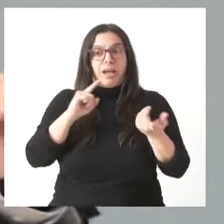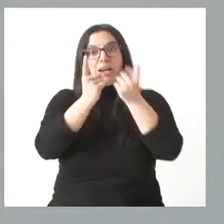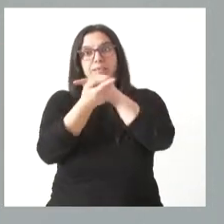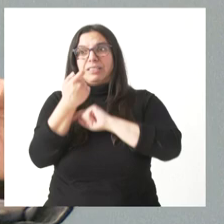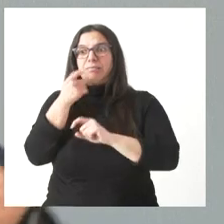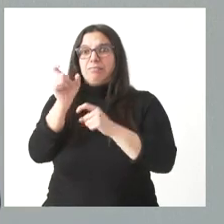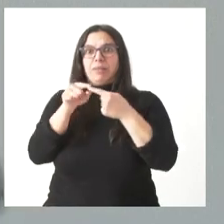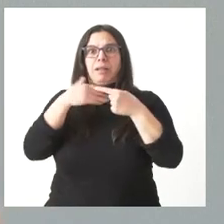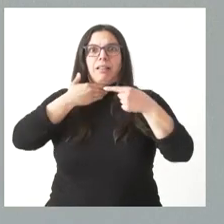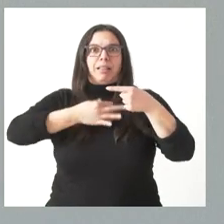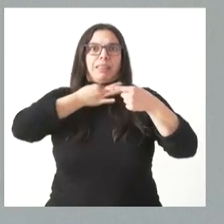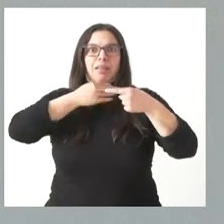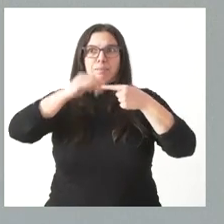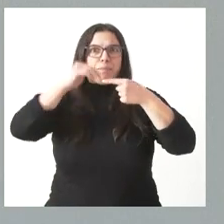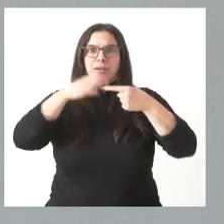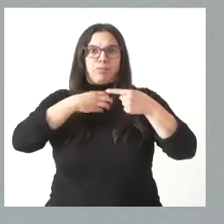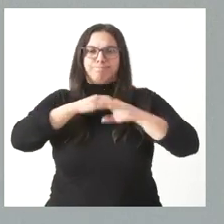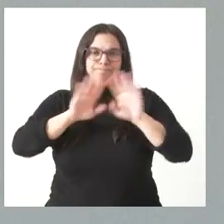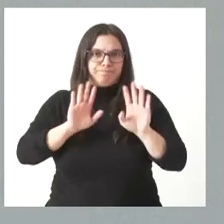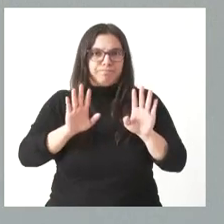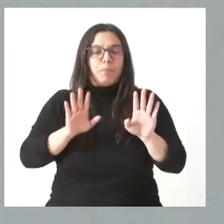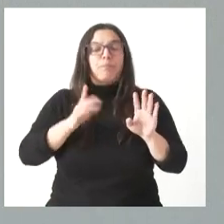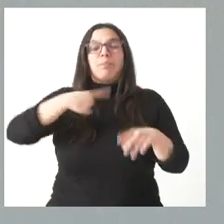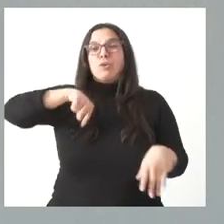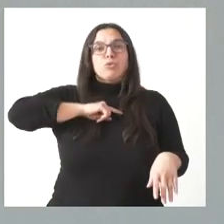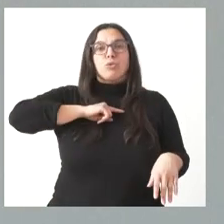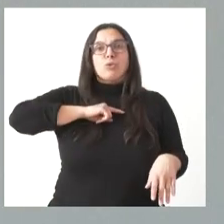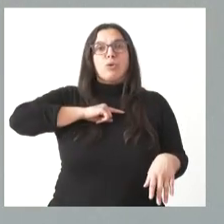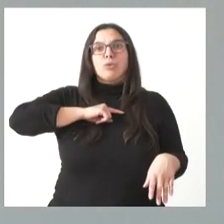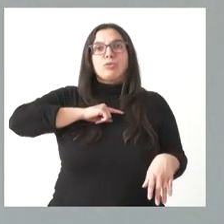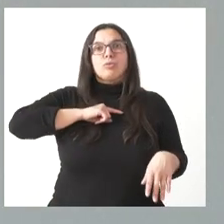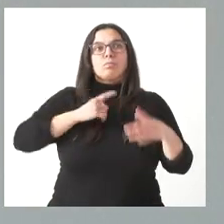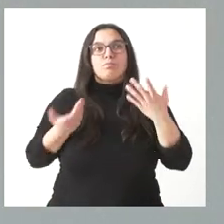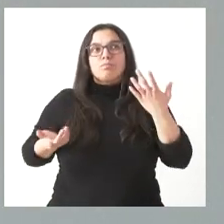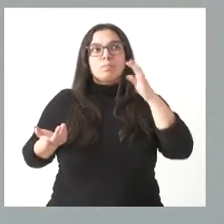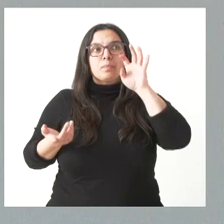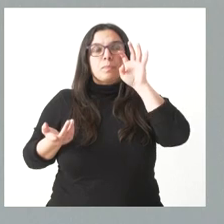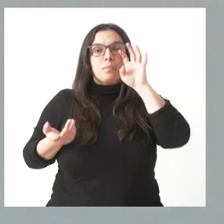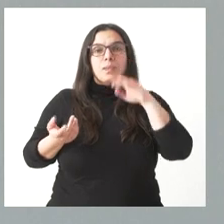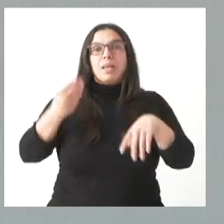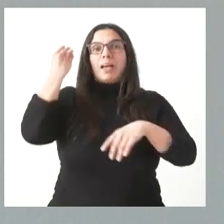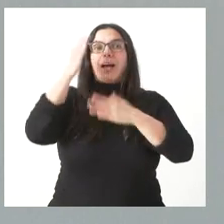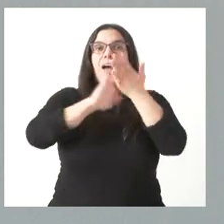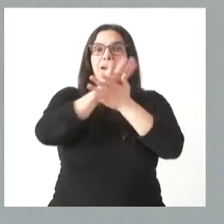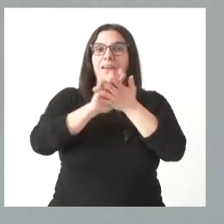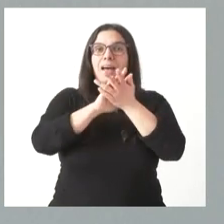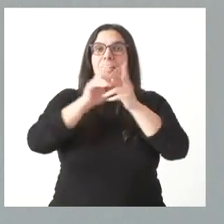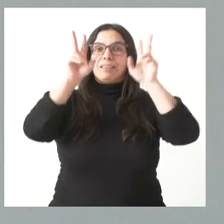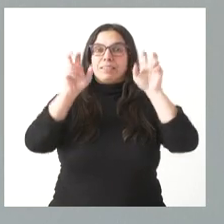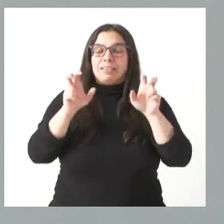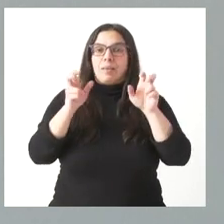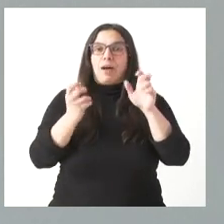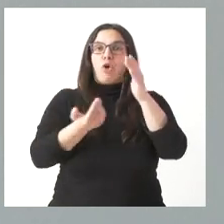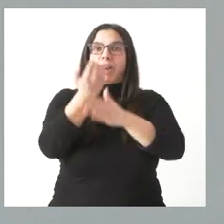cifra y no querer pasar esa cifra. Nosotros nunca hubiéramos abordado las 35 horas, la reducción del tiempo de trabajo